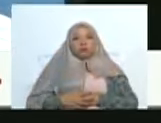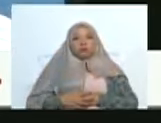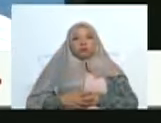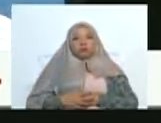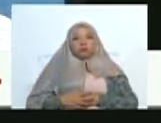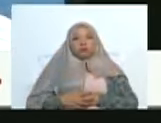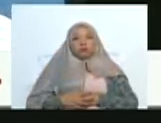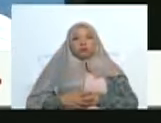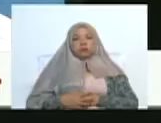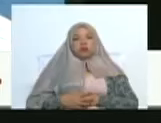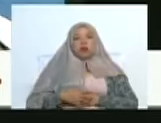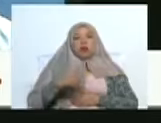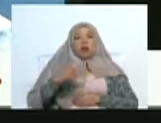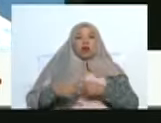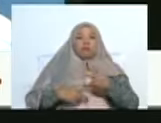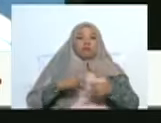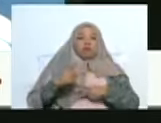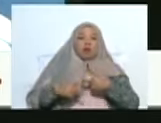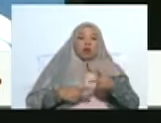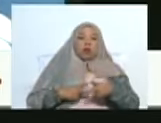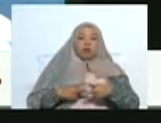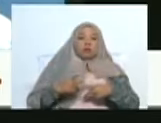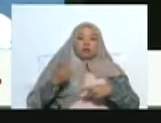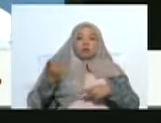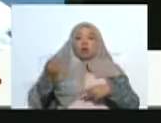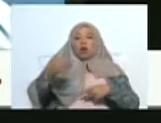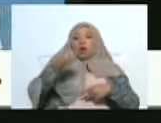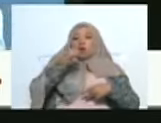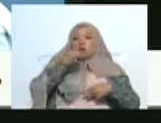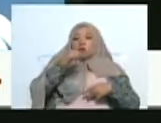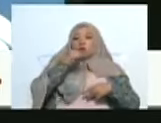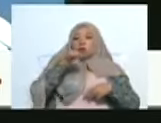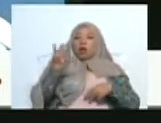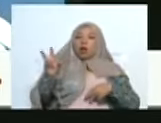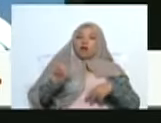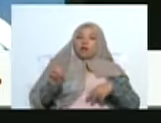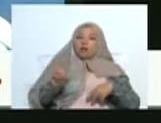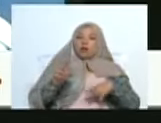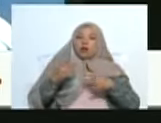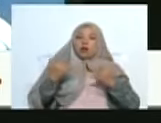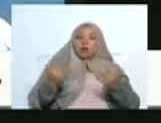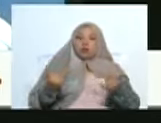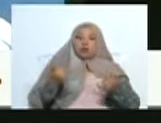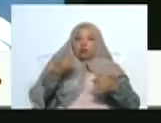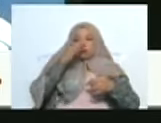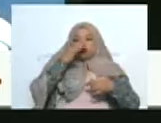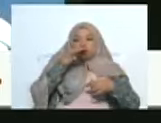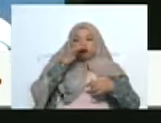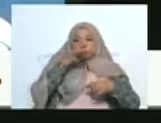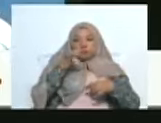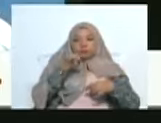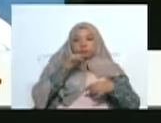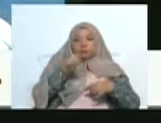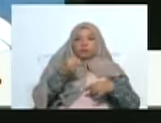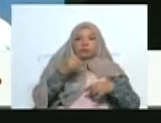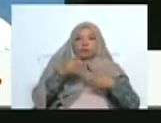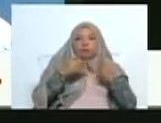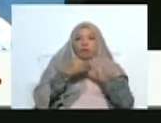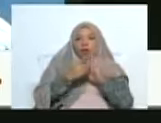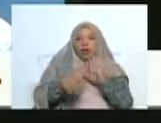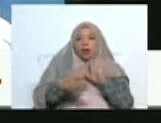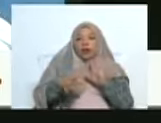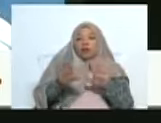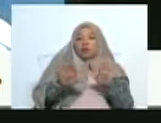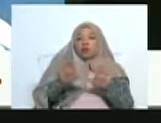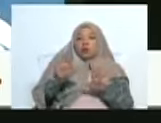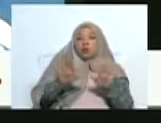el rentismo petrolero. Yo estoy convencido que el potencial que tiene Venezuela en el turismo, por ser un país megadiverso, uno de los países más